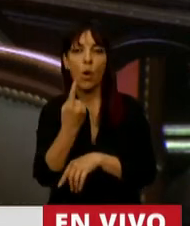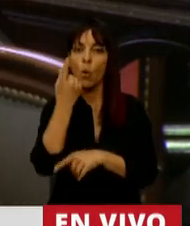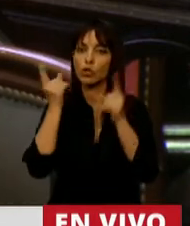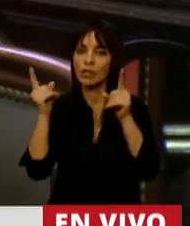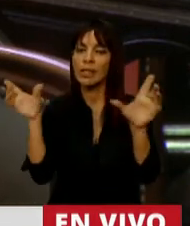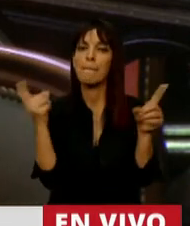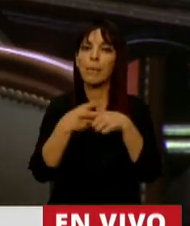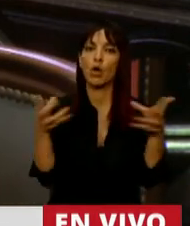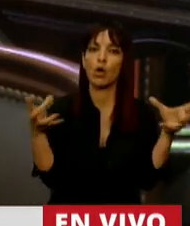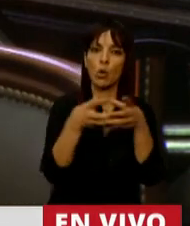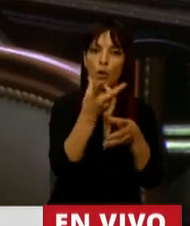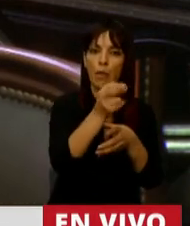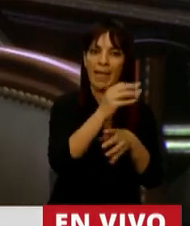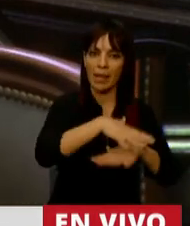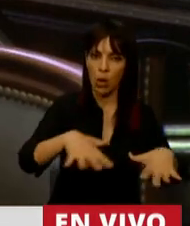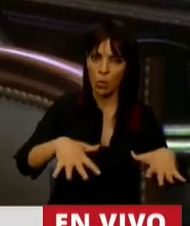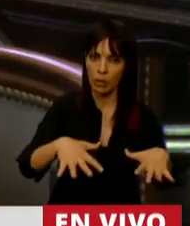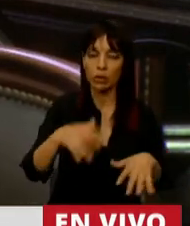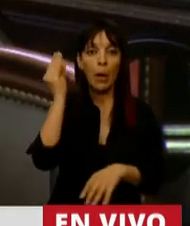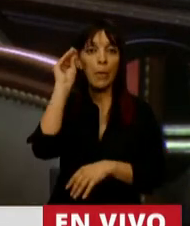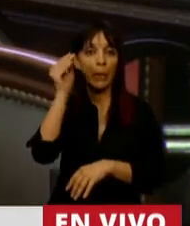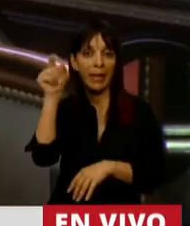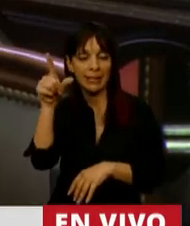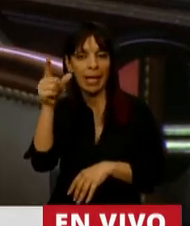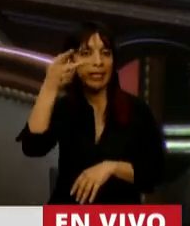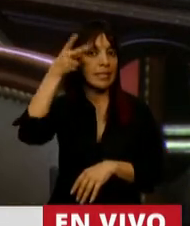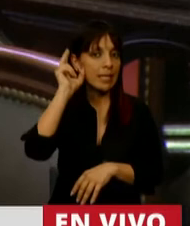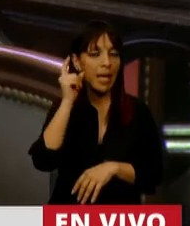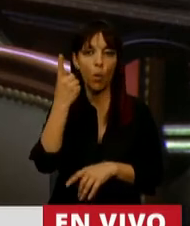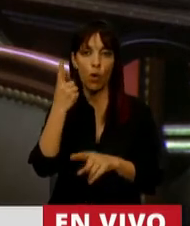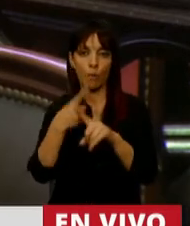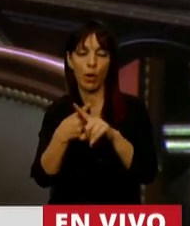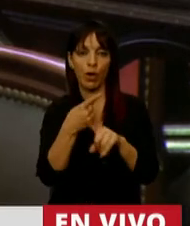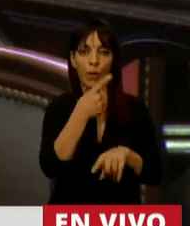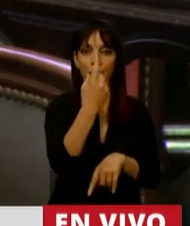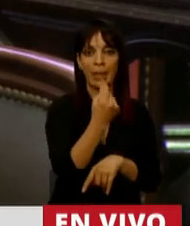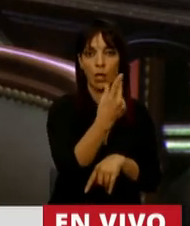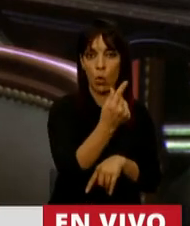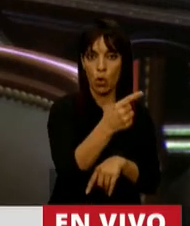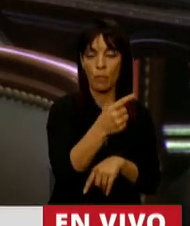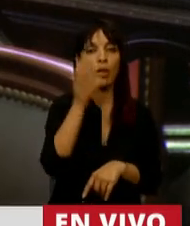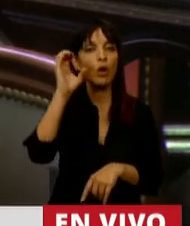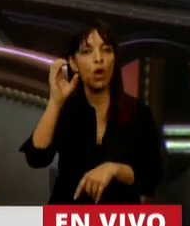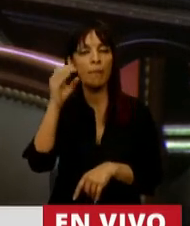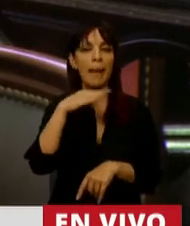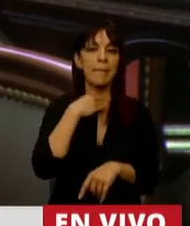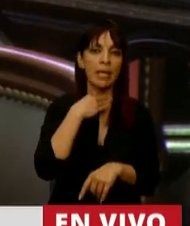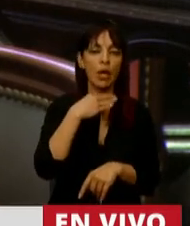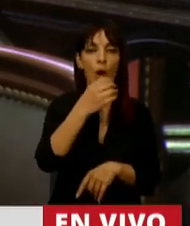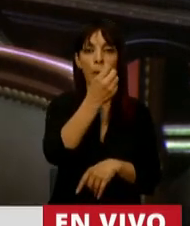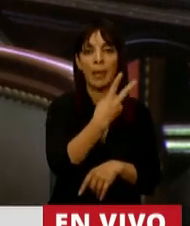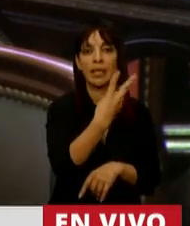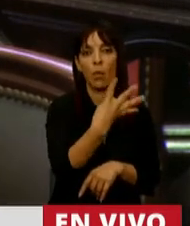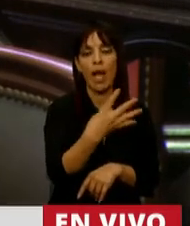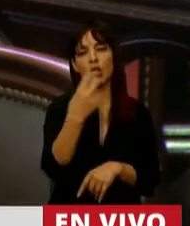cada 20 chicos. En Brasil y en Chile, uno cada 21. En Colombia, México, 24,